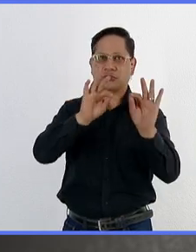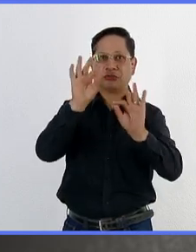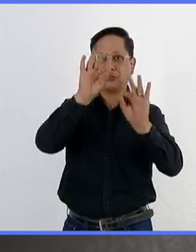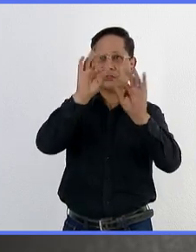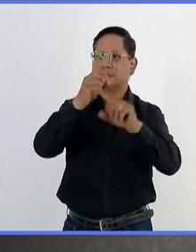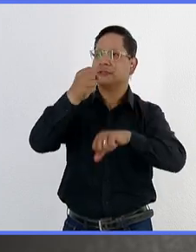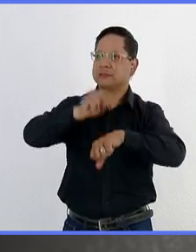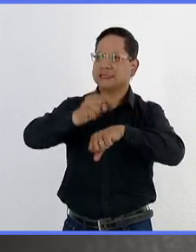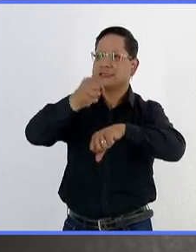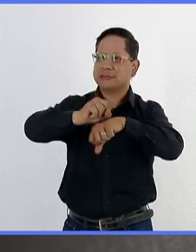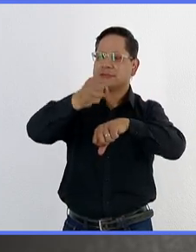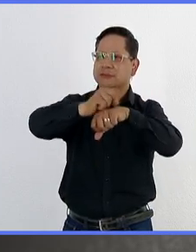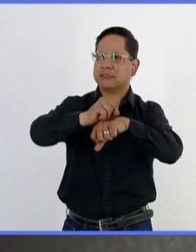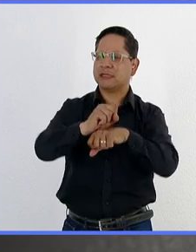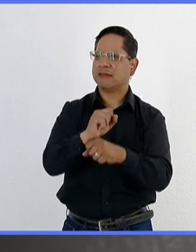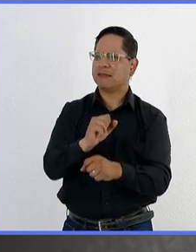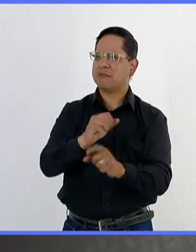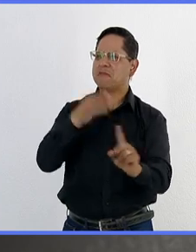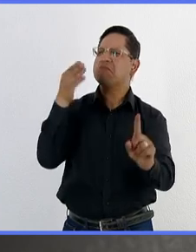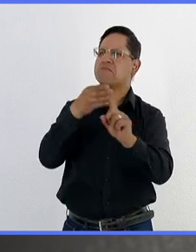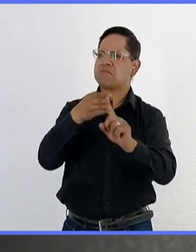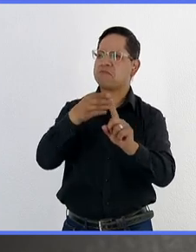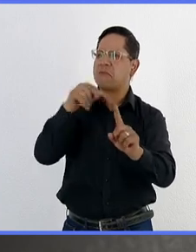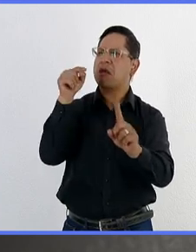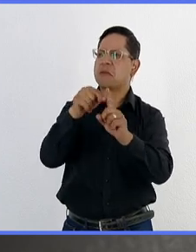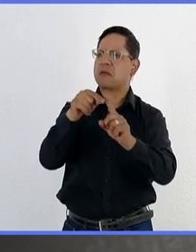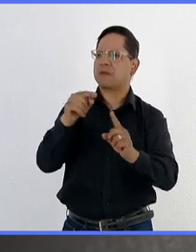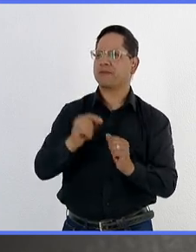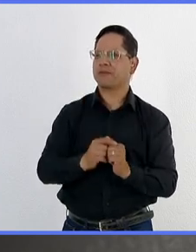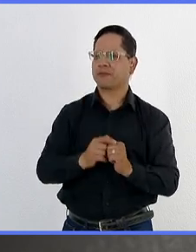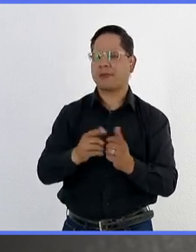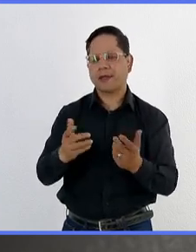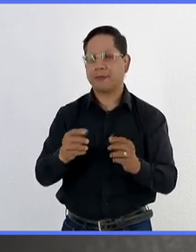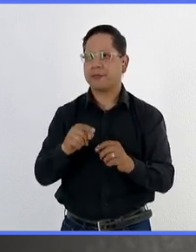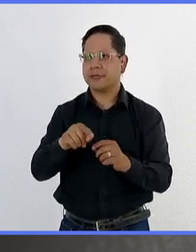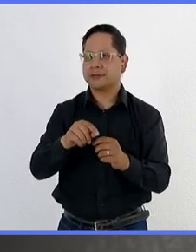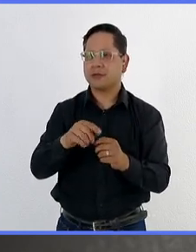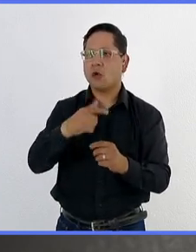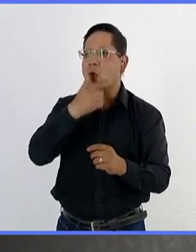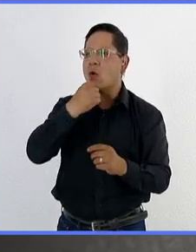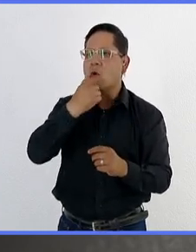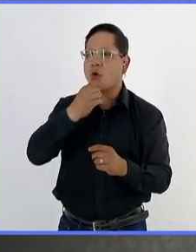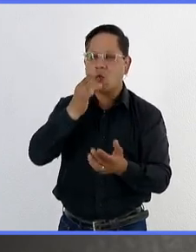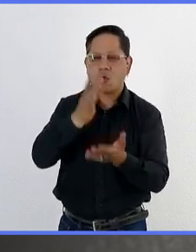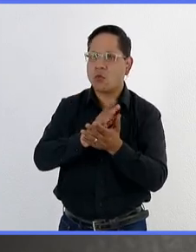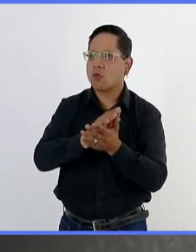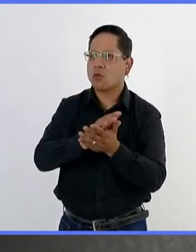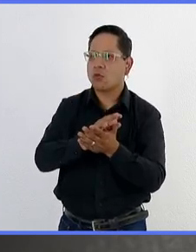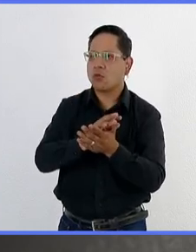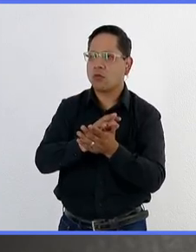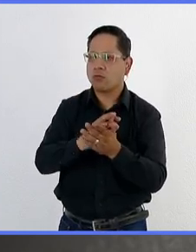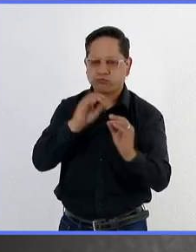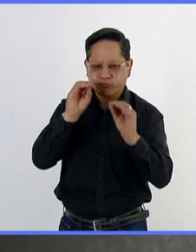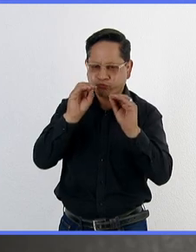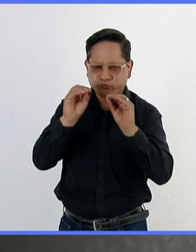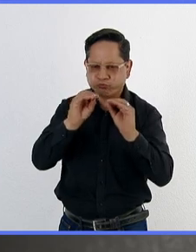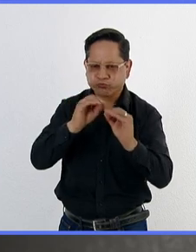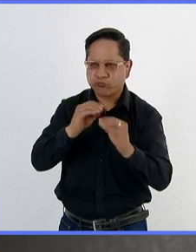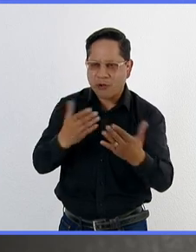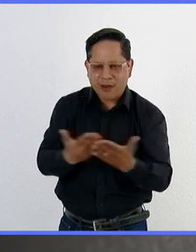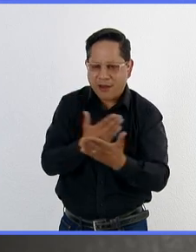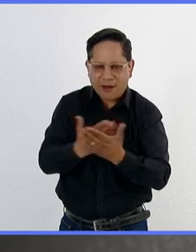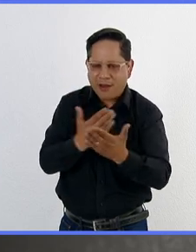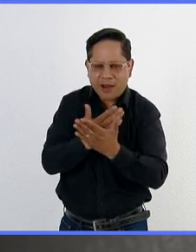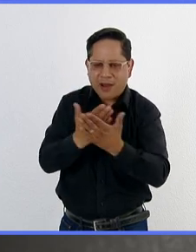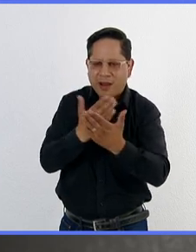manera semanal. ¿Cuál es el objetivo? Para empezar, producimos solo machos, porque lo que queremos es que esos machos